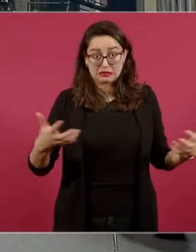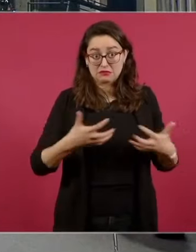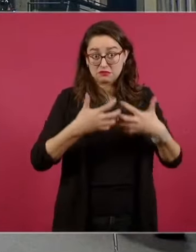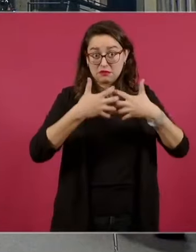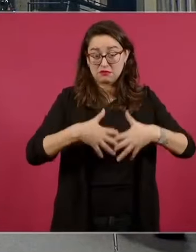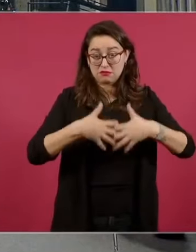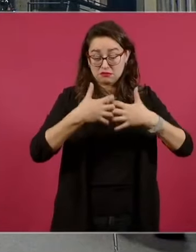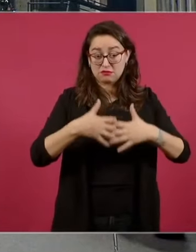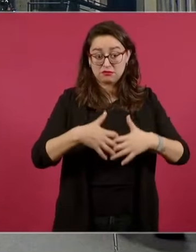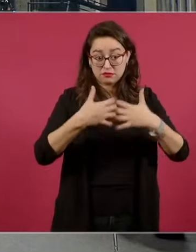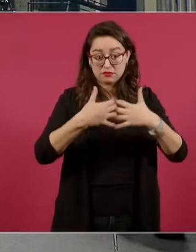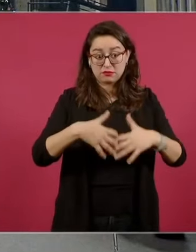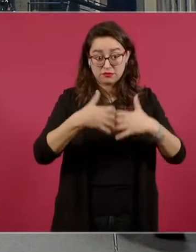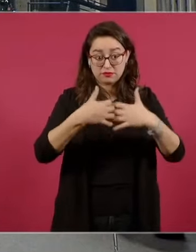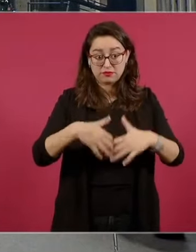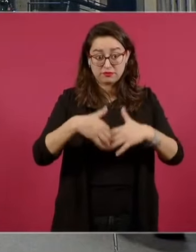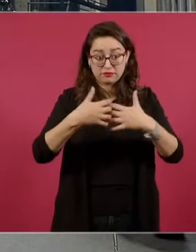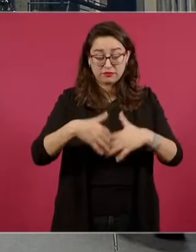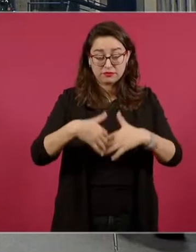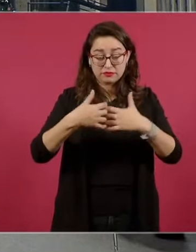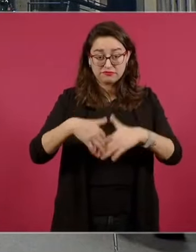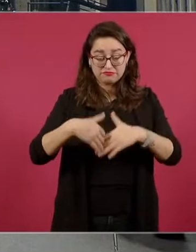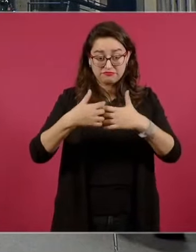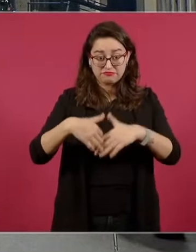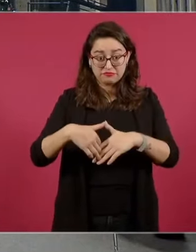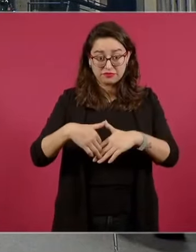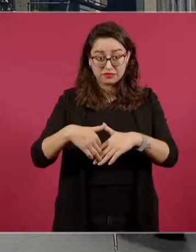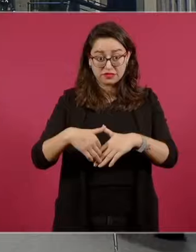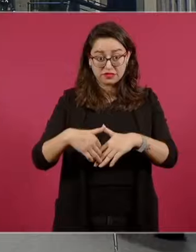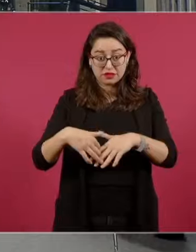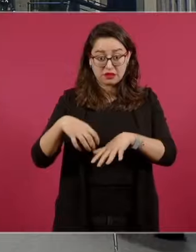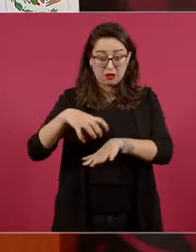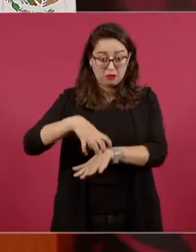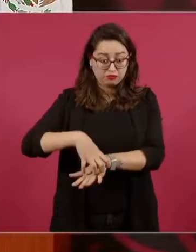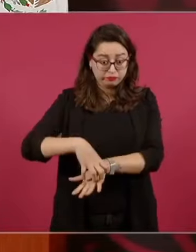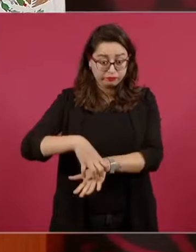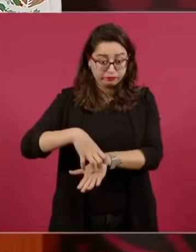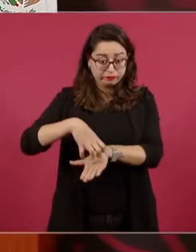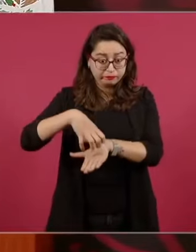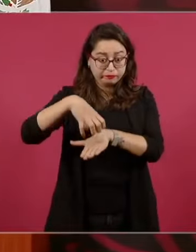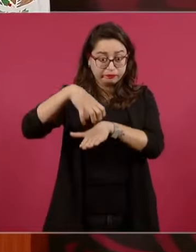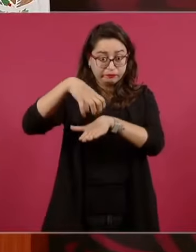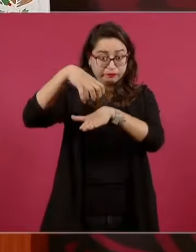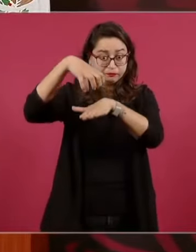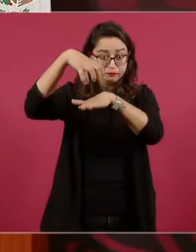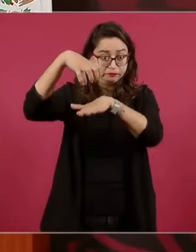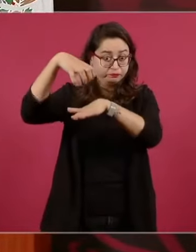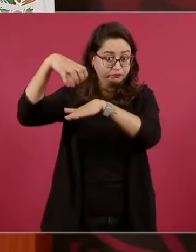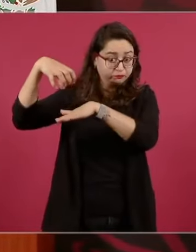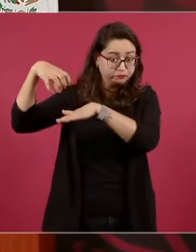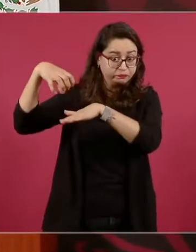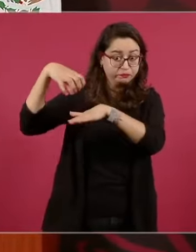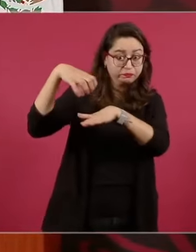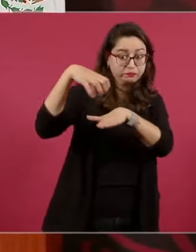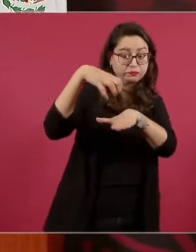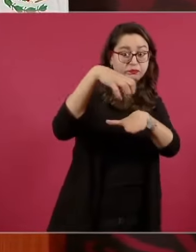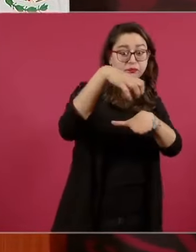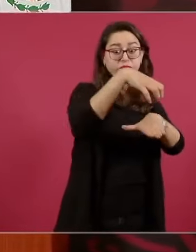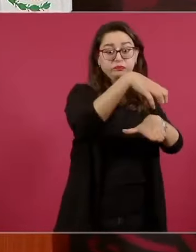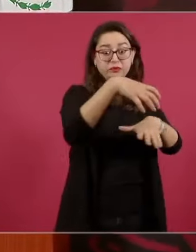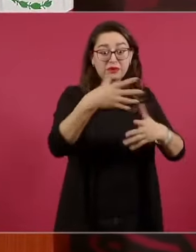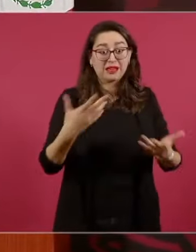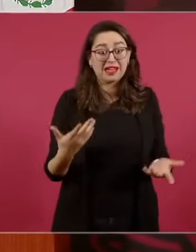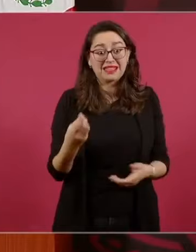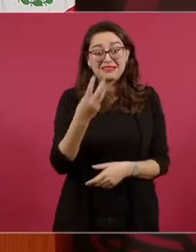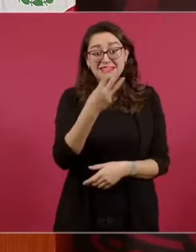levantar y colocar una ballena, una estructura, una trave de